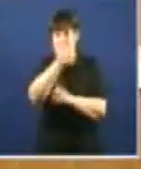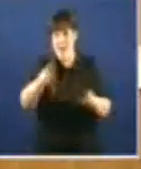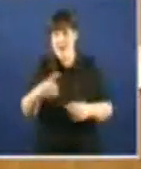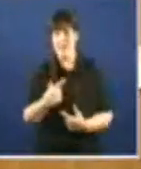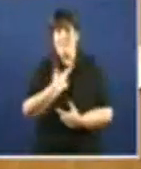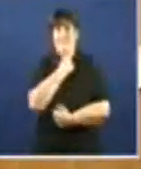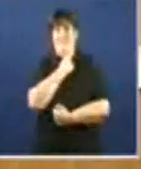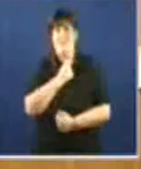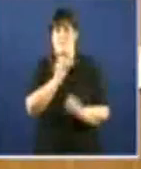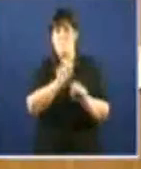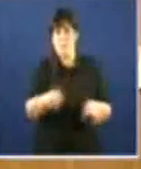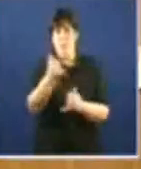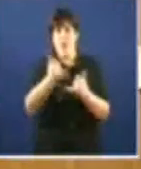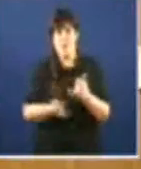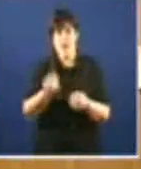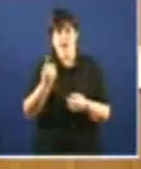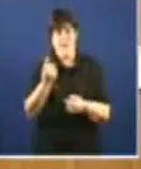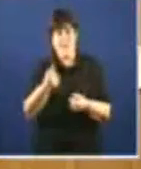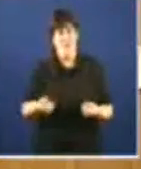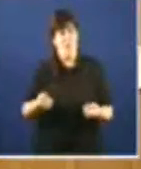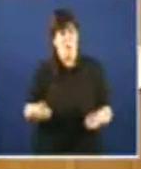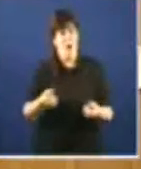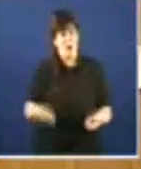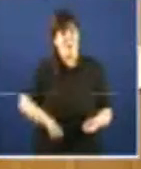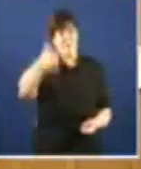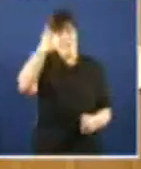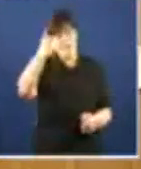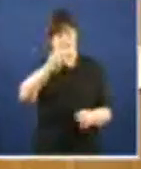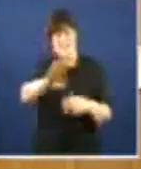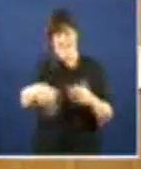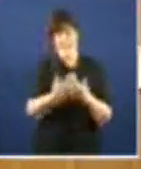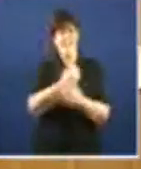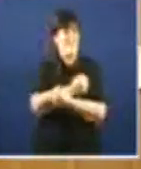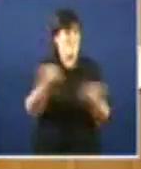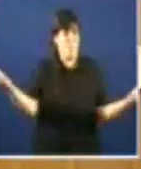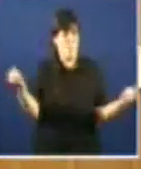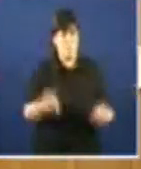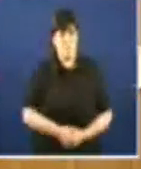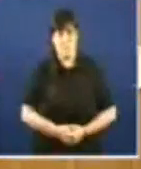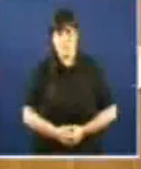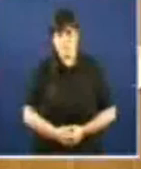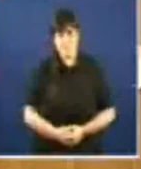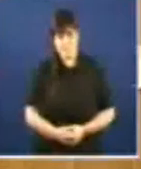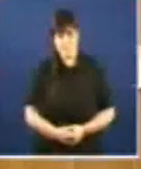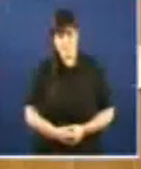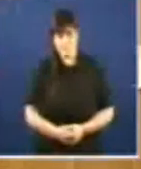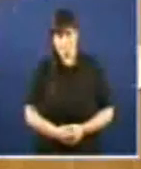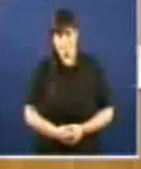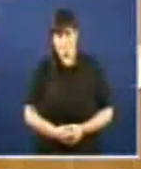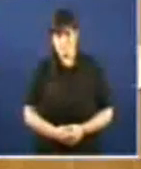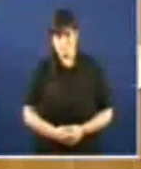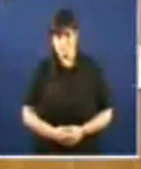invertir en represión ata que isto revente. Ben, a nosa proposta